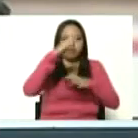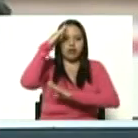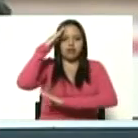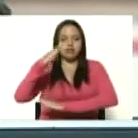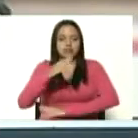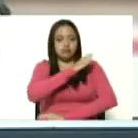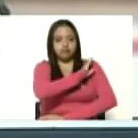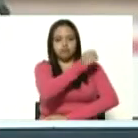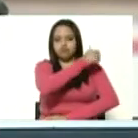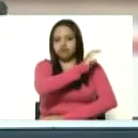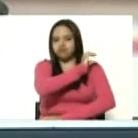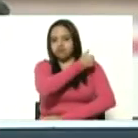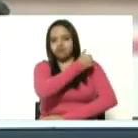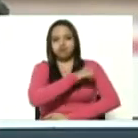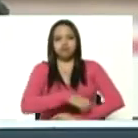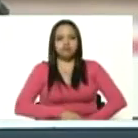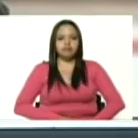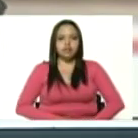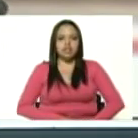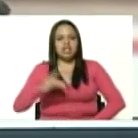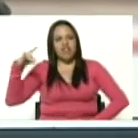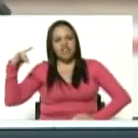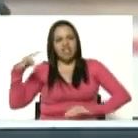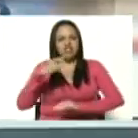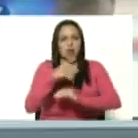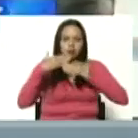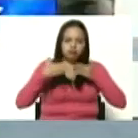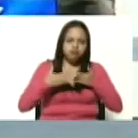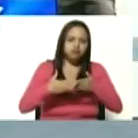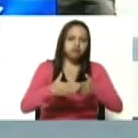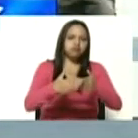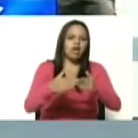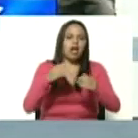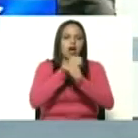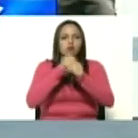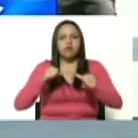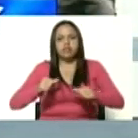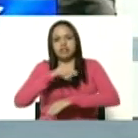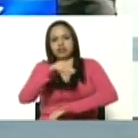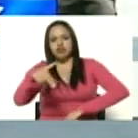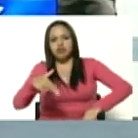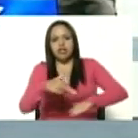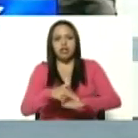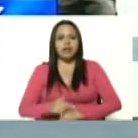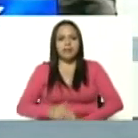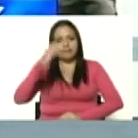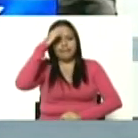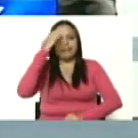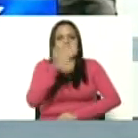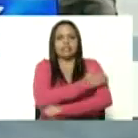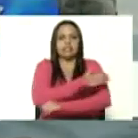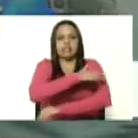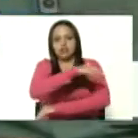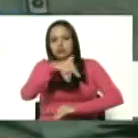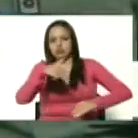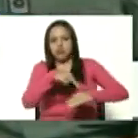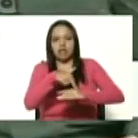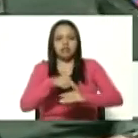la armada bolivariana, la aviación militar, la Guardia Nacional Bolivariana, la milicia nacional bolivariana,